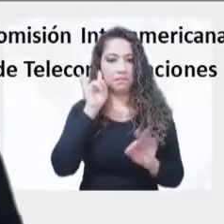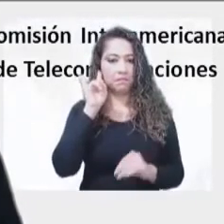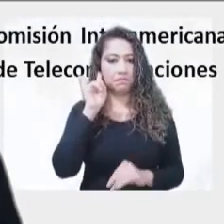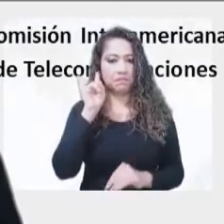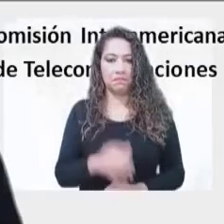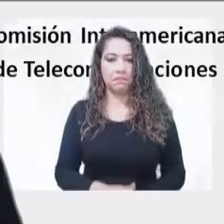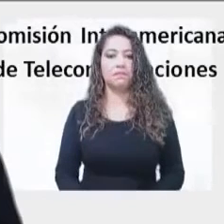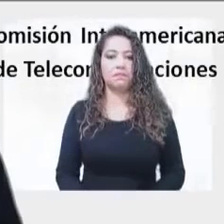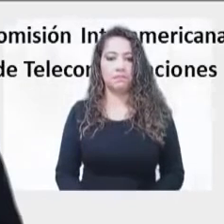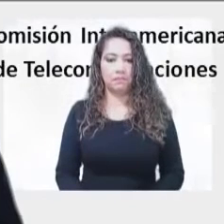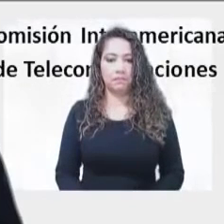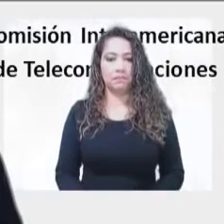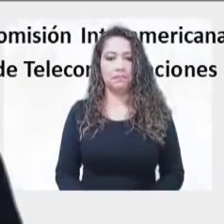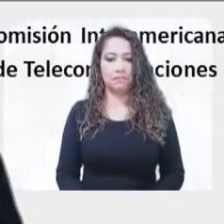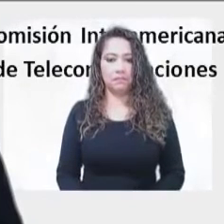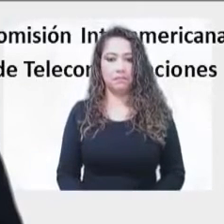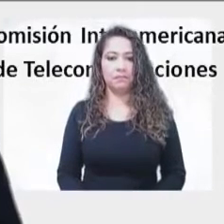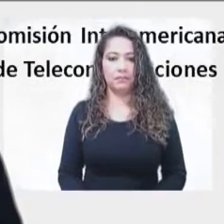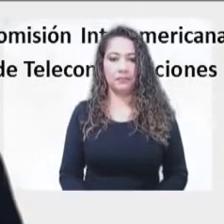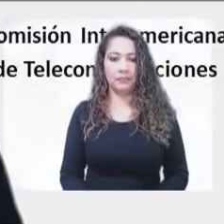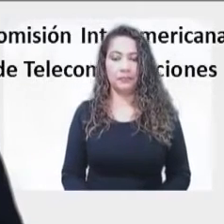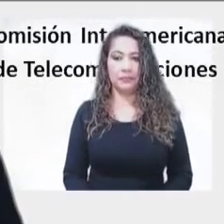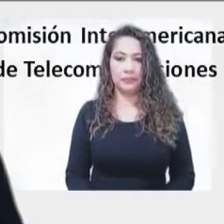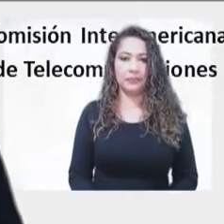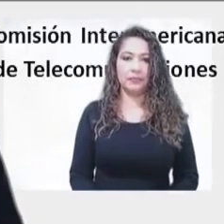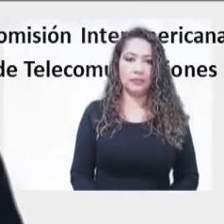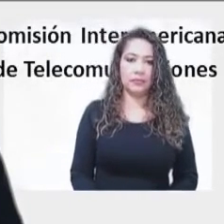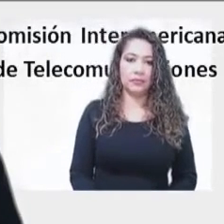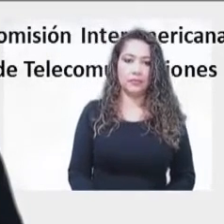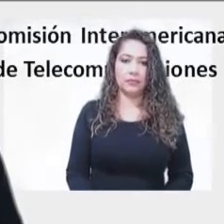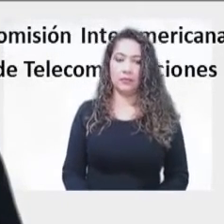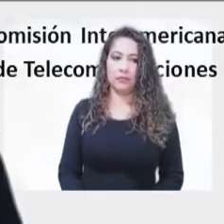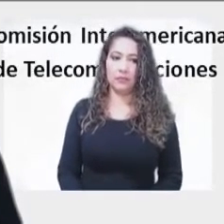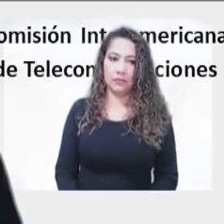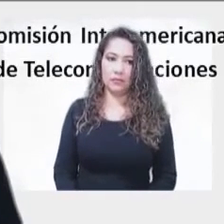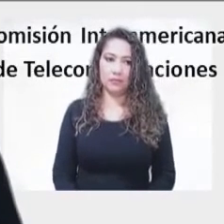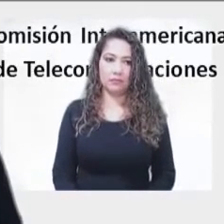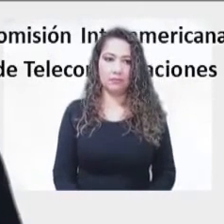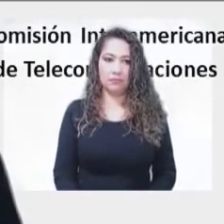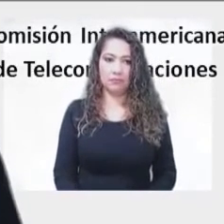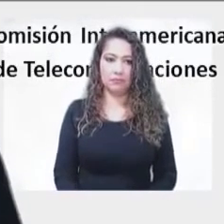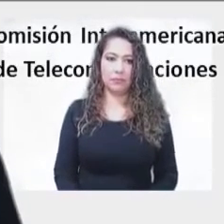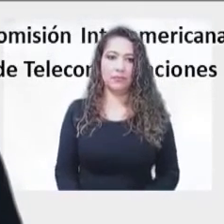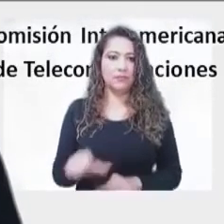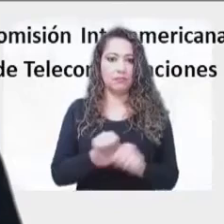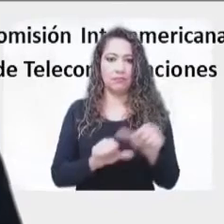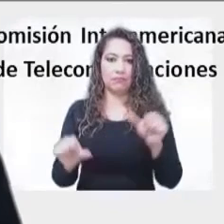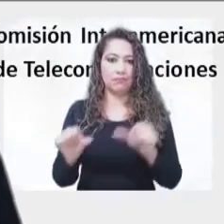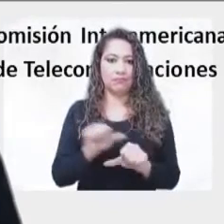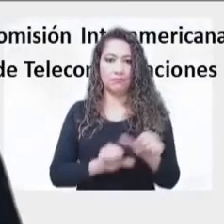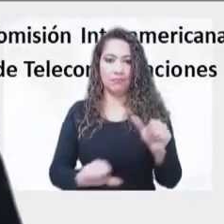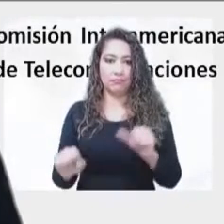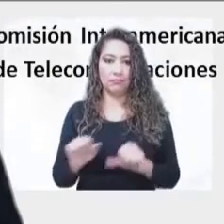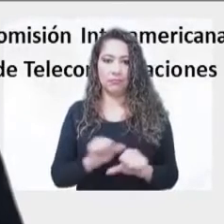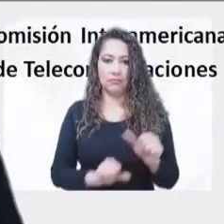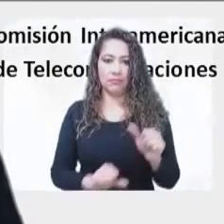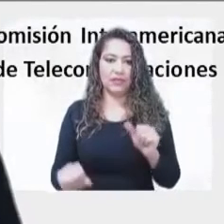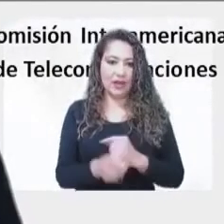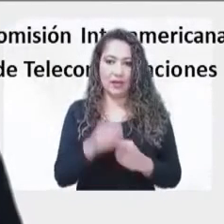abismo que se generó con interrupción del aprendizaje, que afectó un 94% de la población estudiantil mundial.